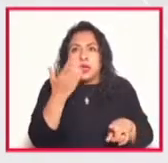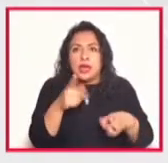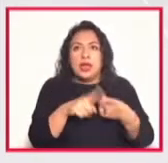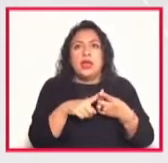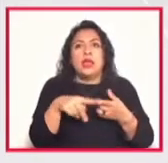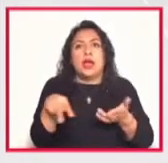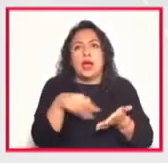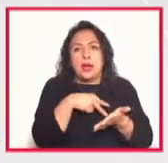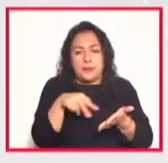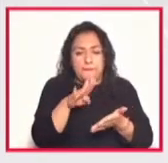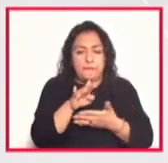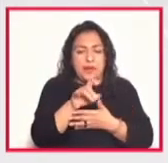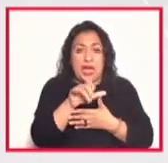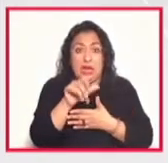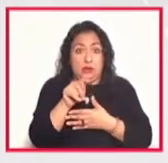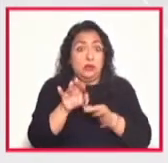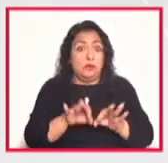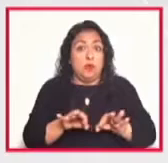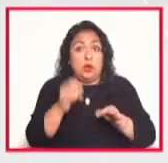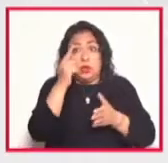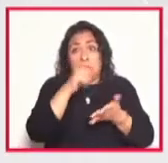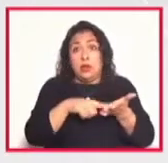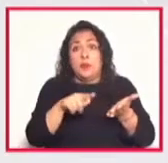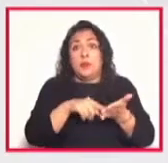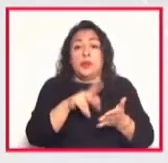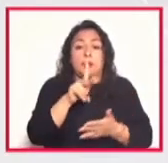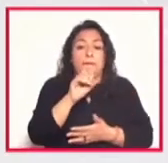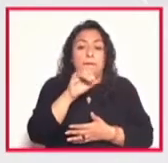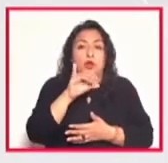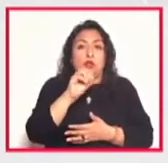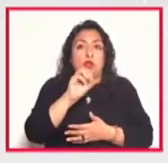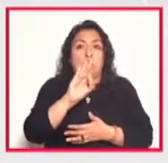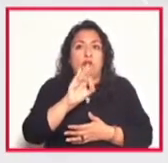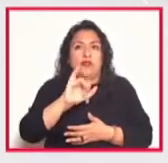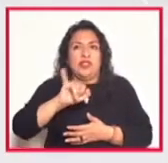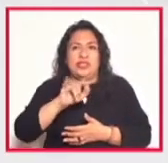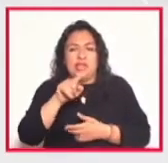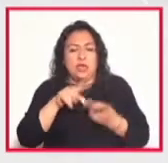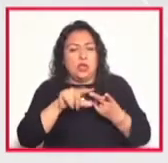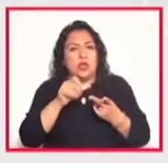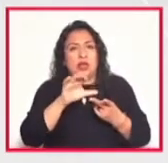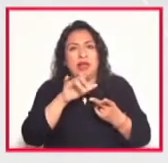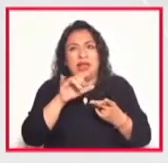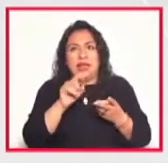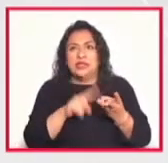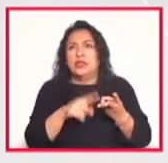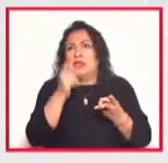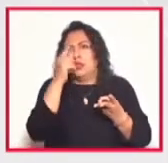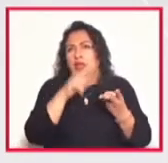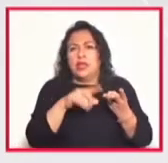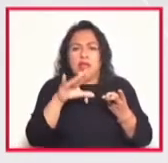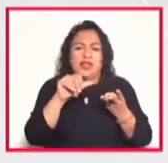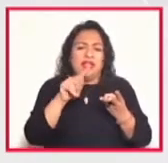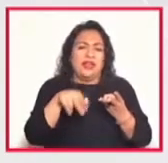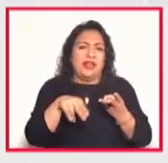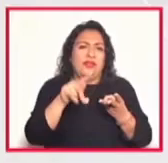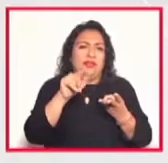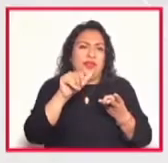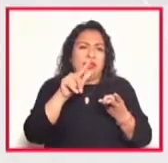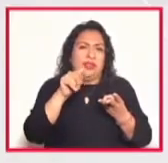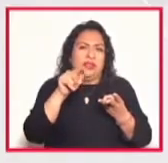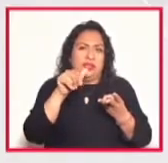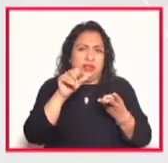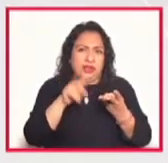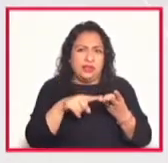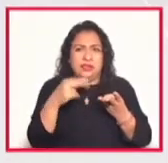compuso un ballet muy importante que se llama Points of Jazz otro que se llama Glances compuso unas cantatas entre ellas que se